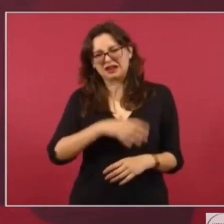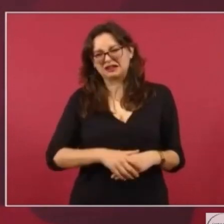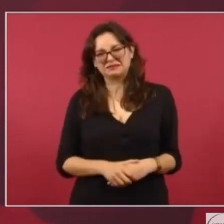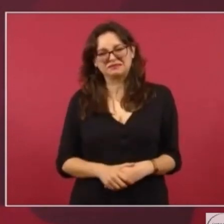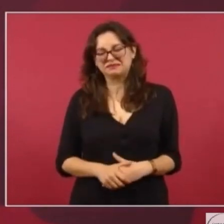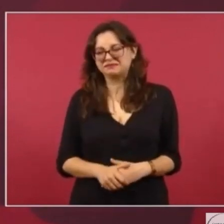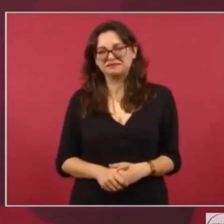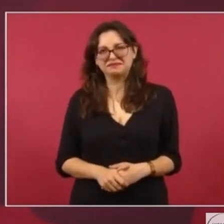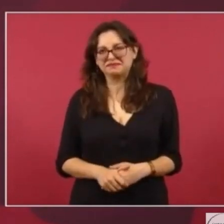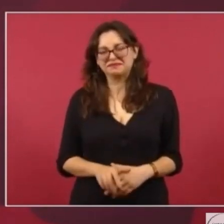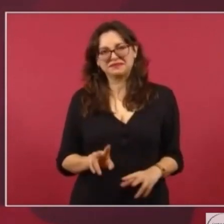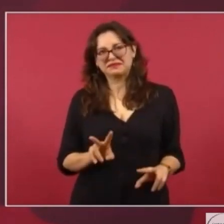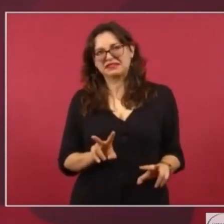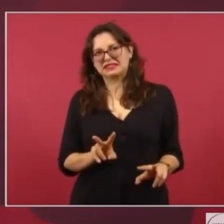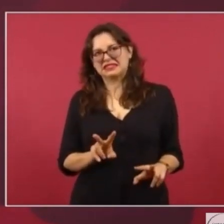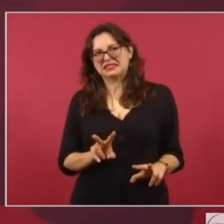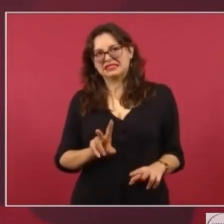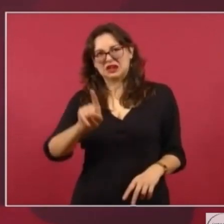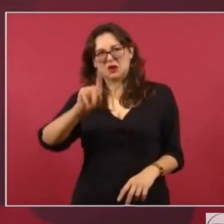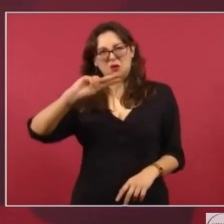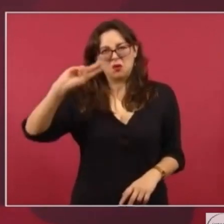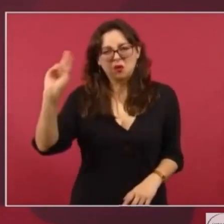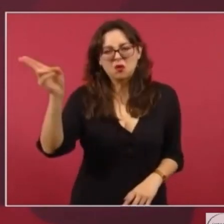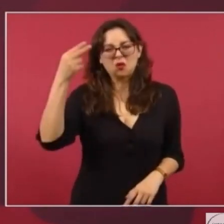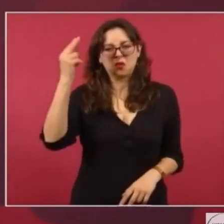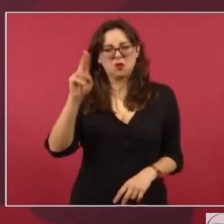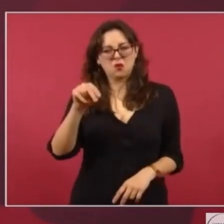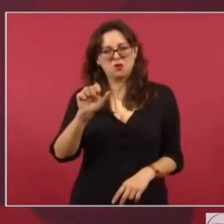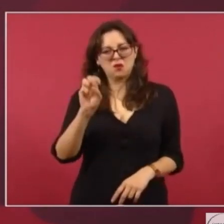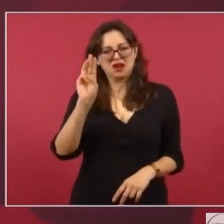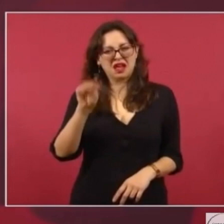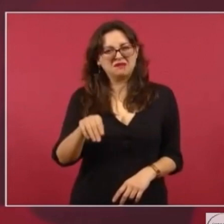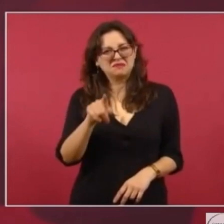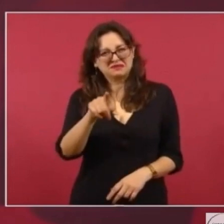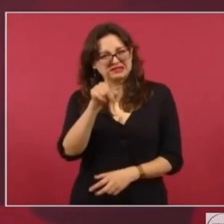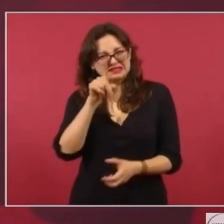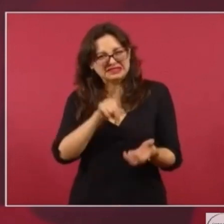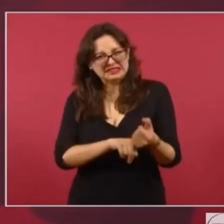la UNAM,